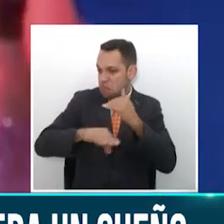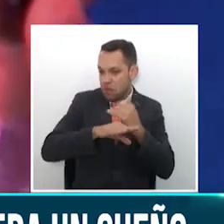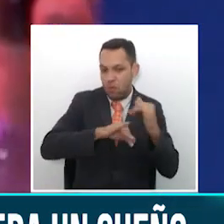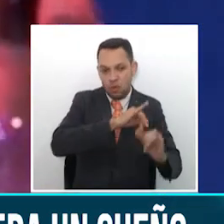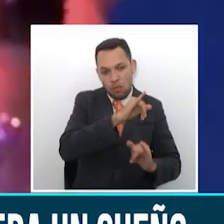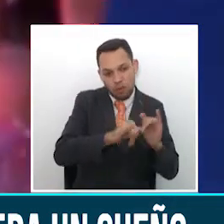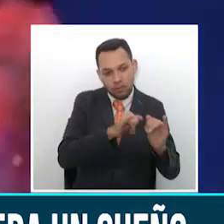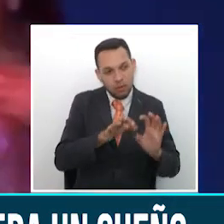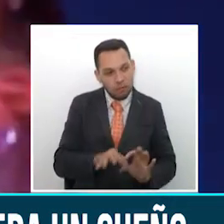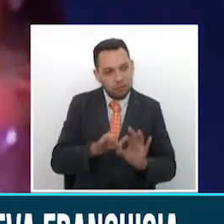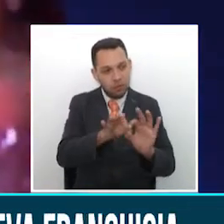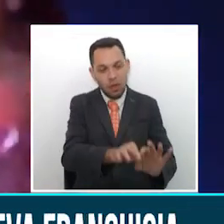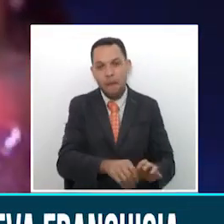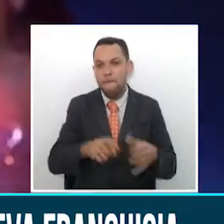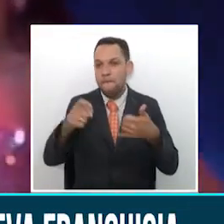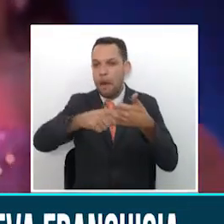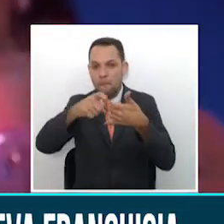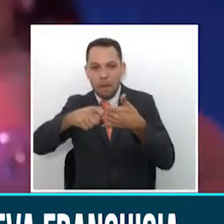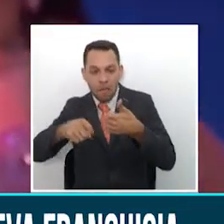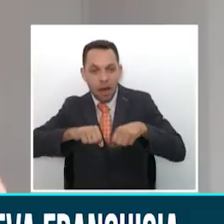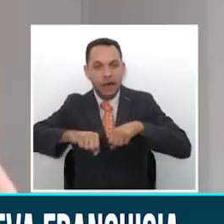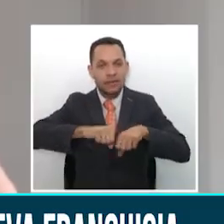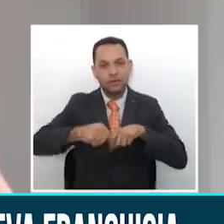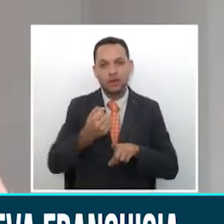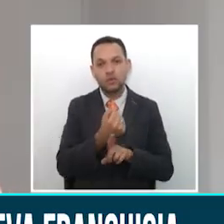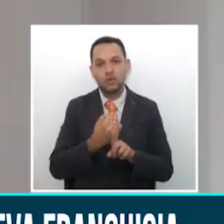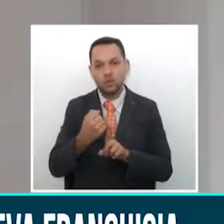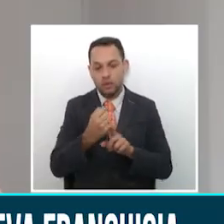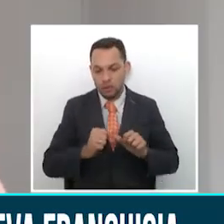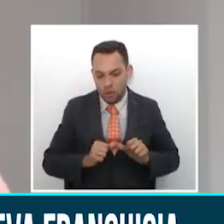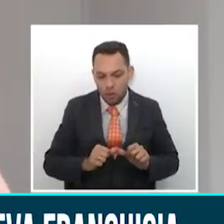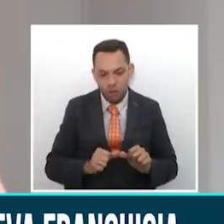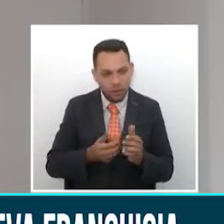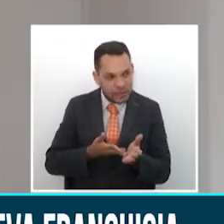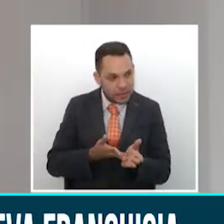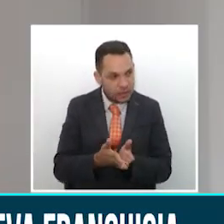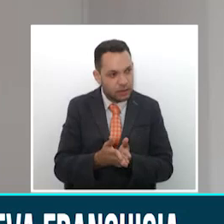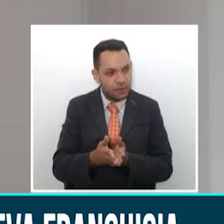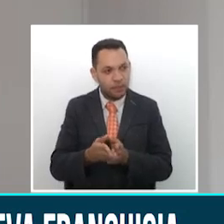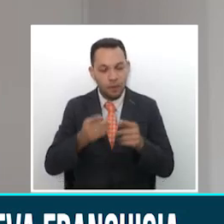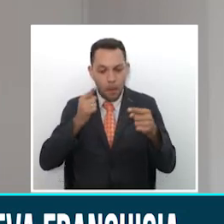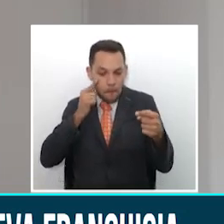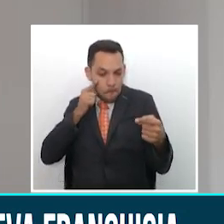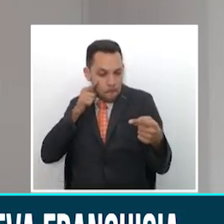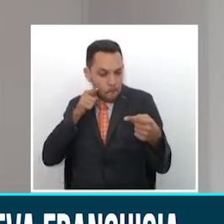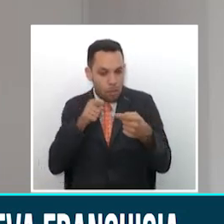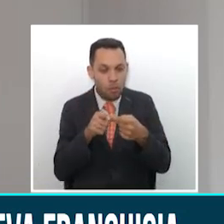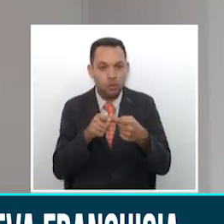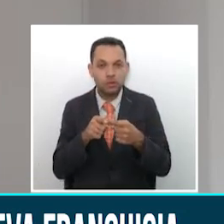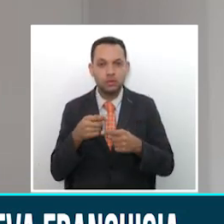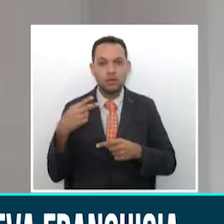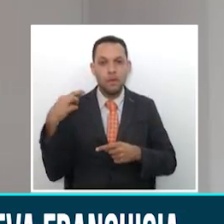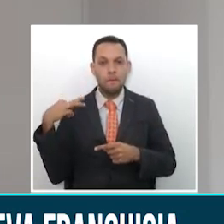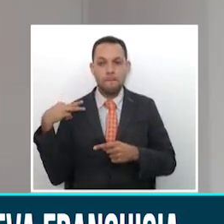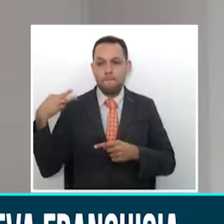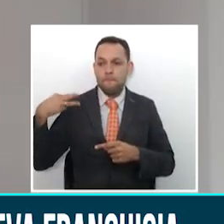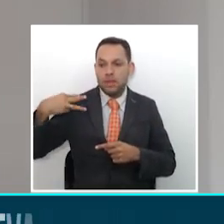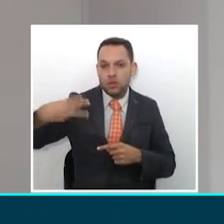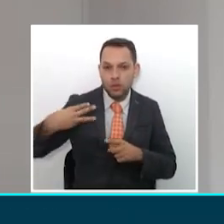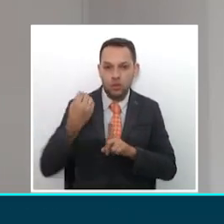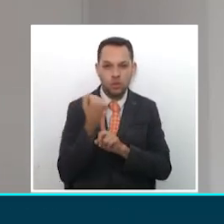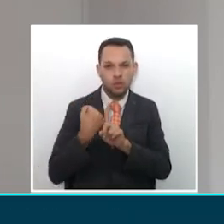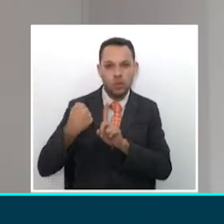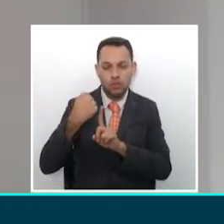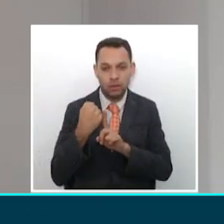continúa haciendo presencia en las diferentes actividades sociales. Hemos tratado de enfocarnos mucho en la misión social del concurso nacional de belleza desde